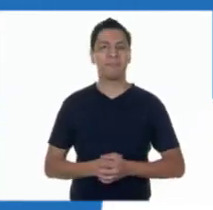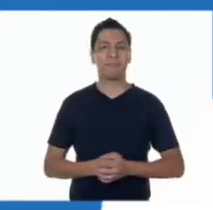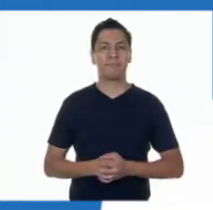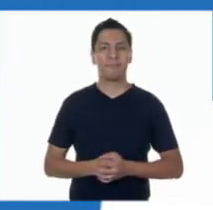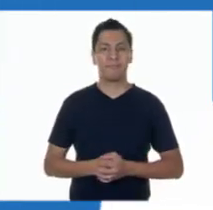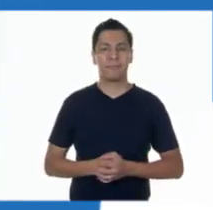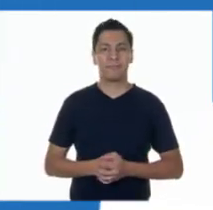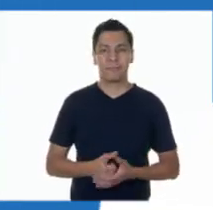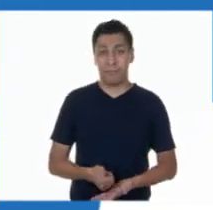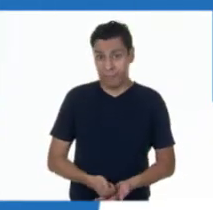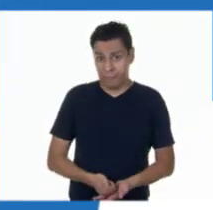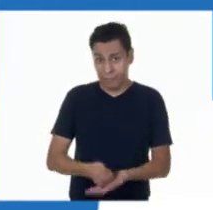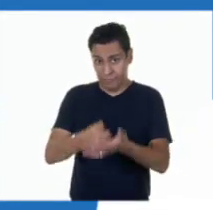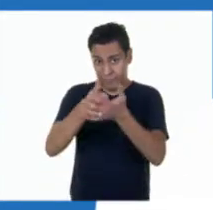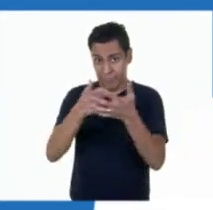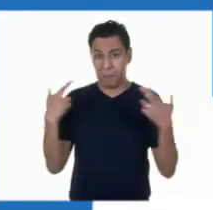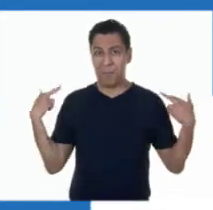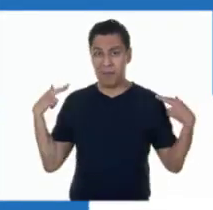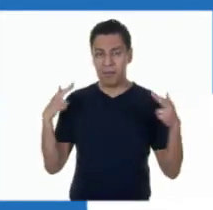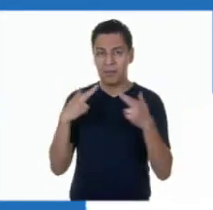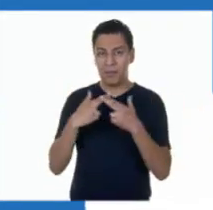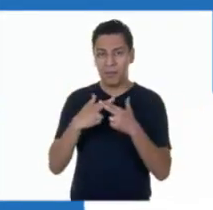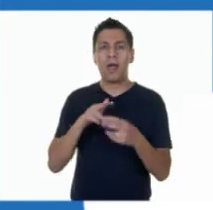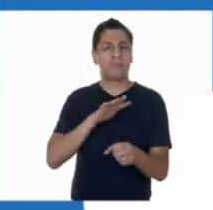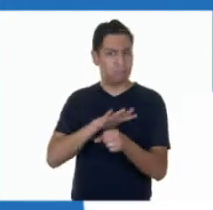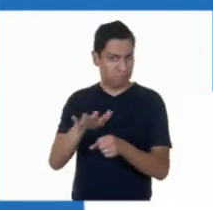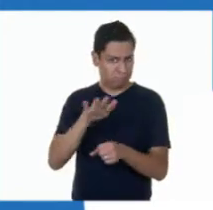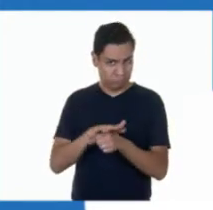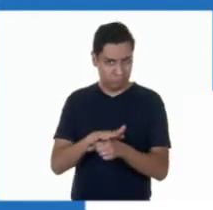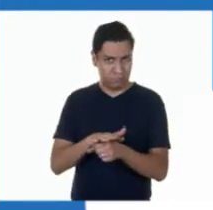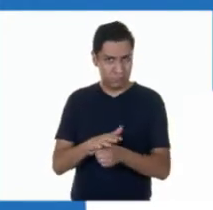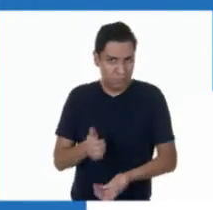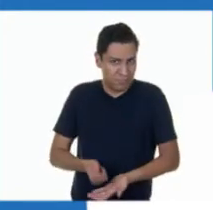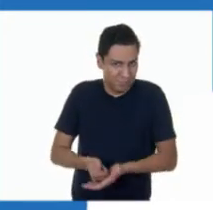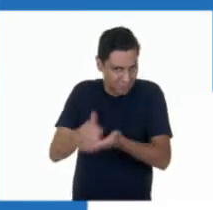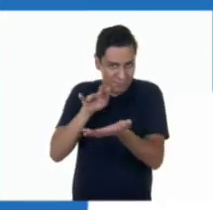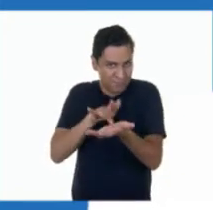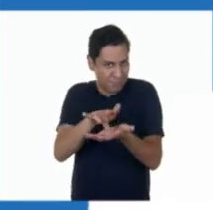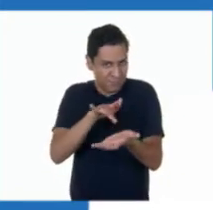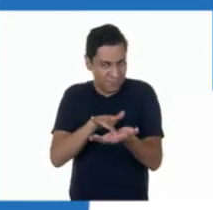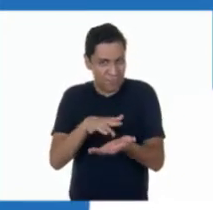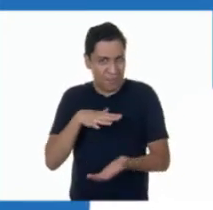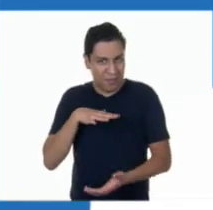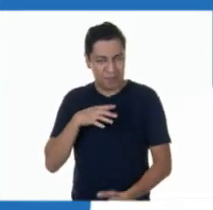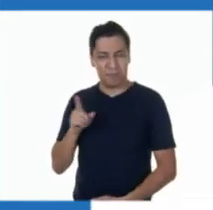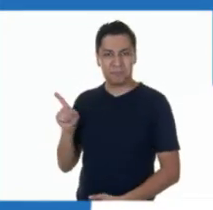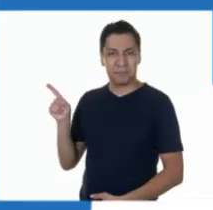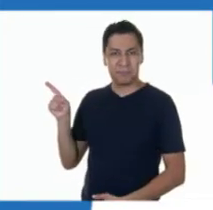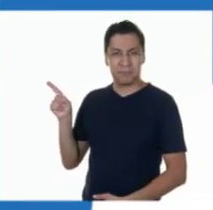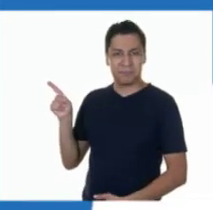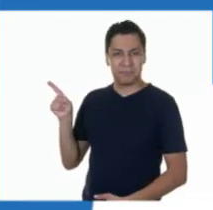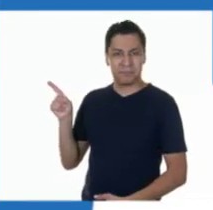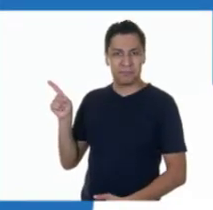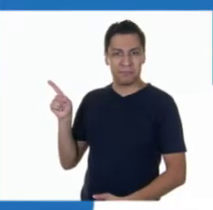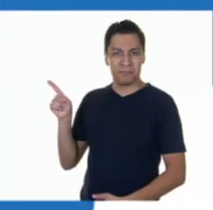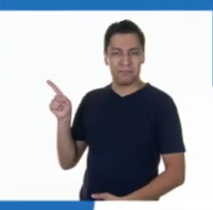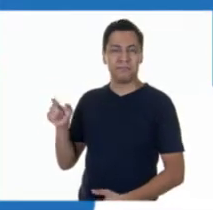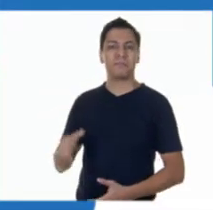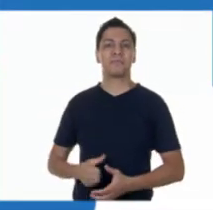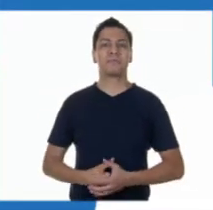Para solicitar apoyo pedagógico, comunícate con maestras y maestros de lunes a viernes de 8 a 20 horas al teléfono